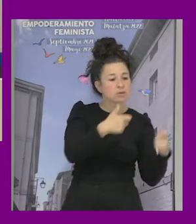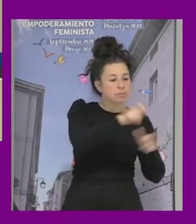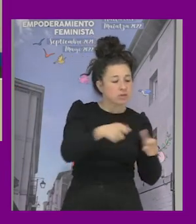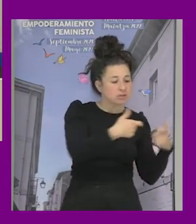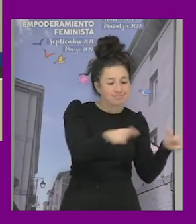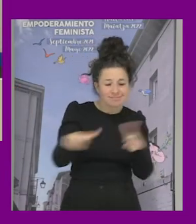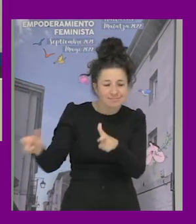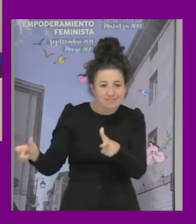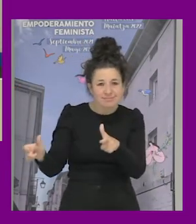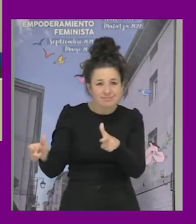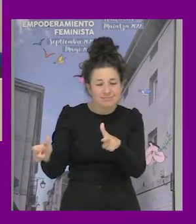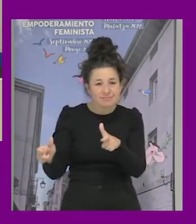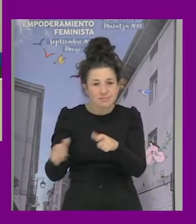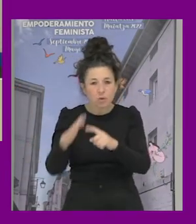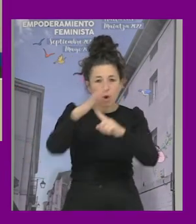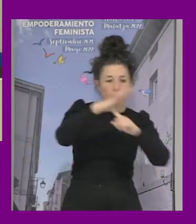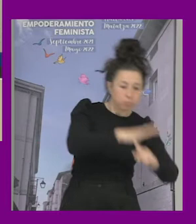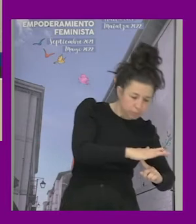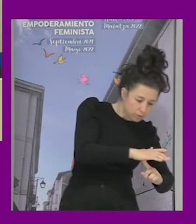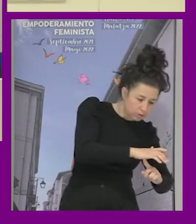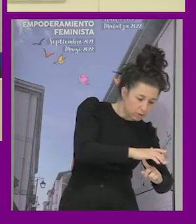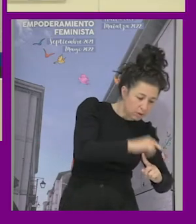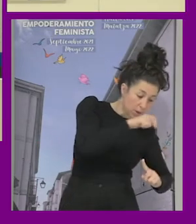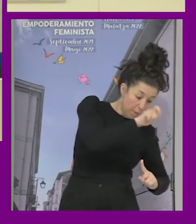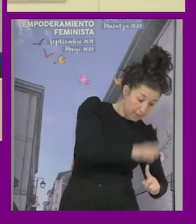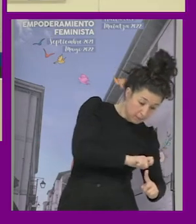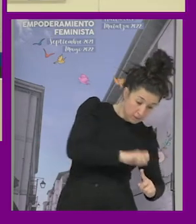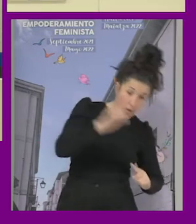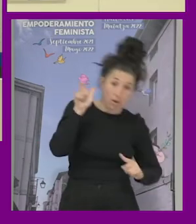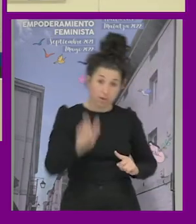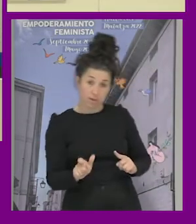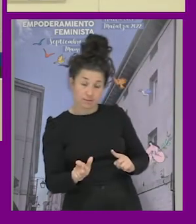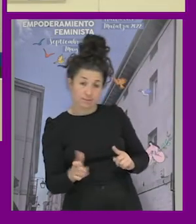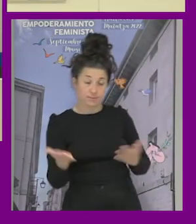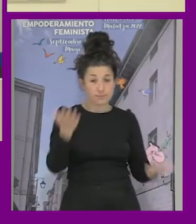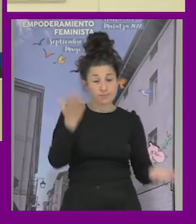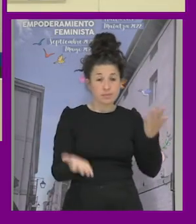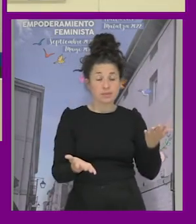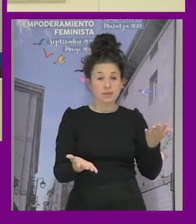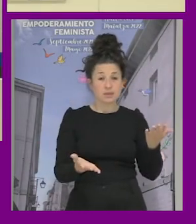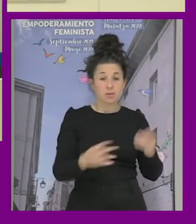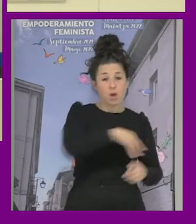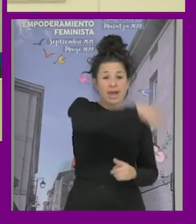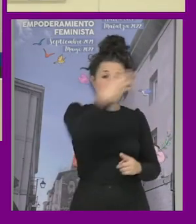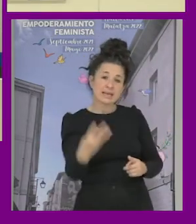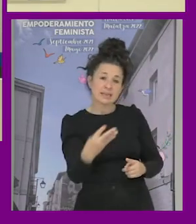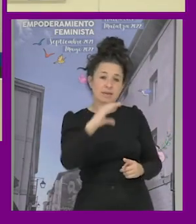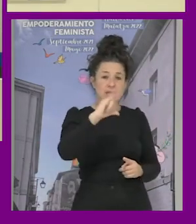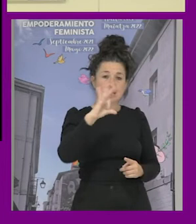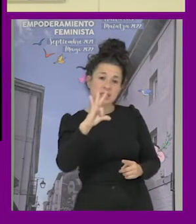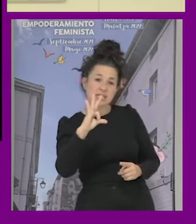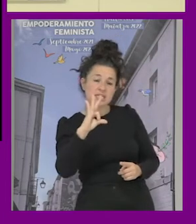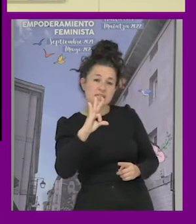entre opresora y oprimida digamos con otras palabras quizá pero ¿no? en función de si son LGTBI cis hetero o mujeres hombres